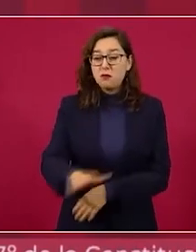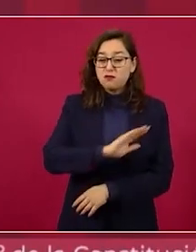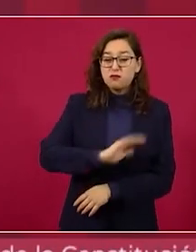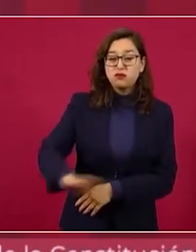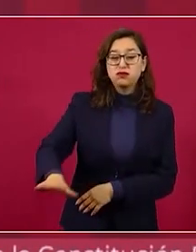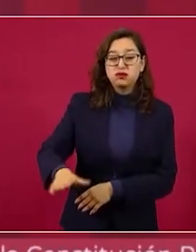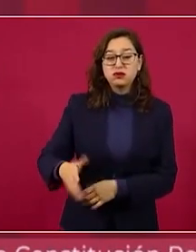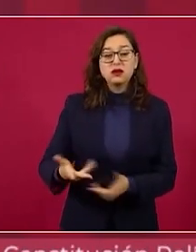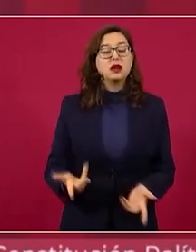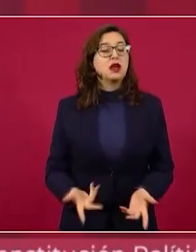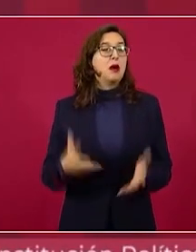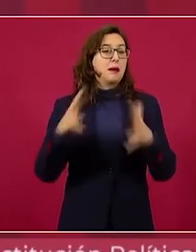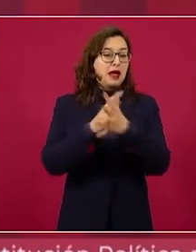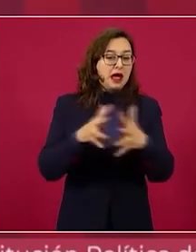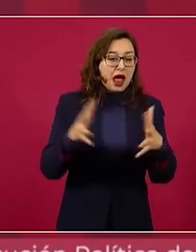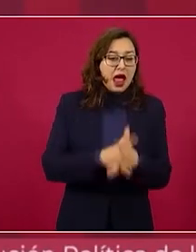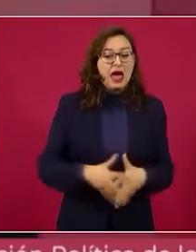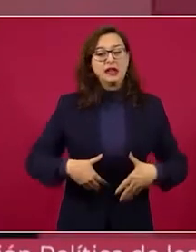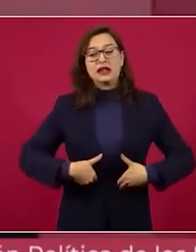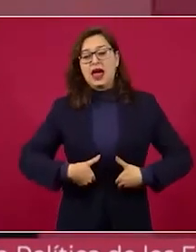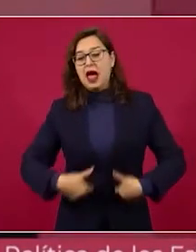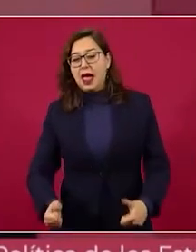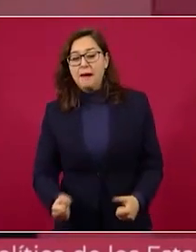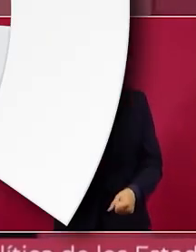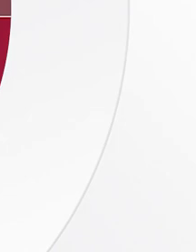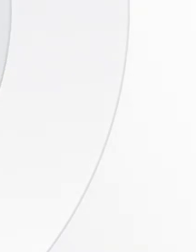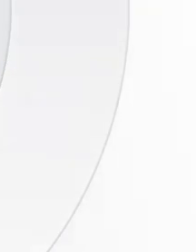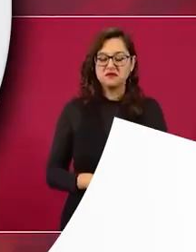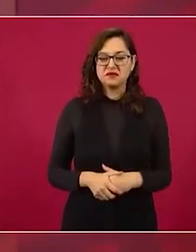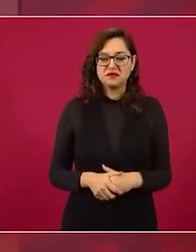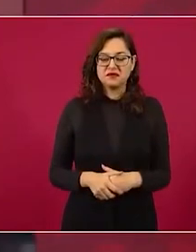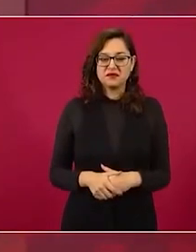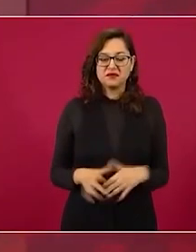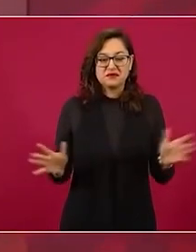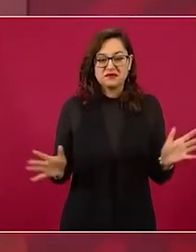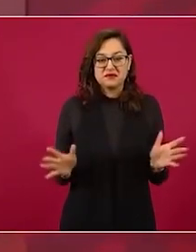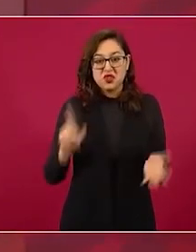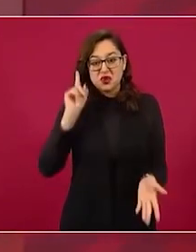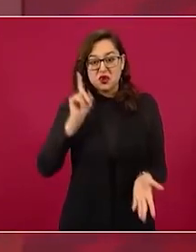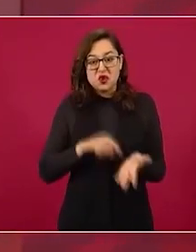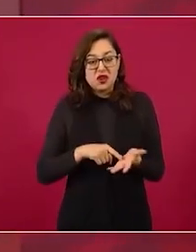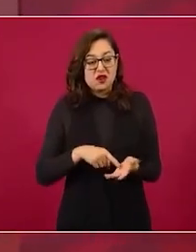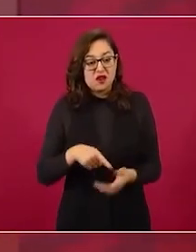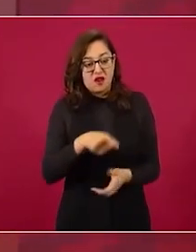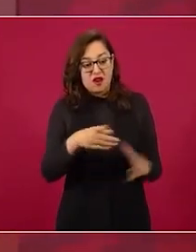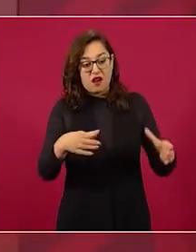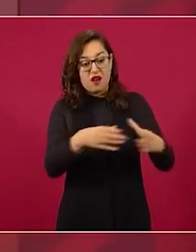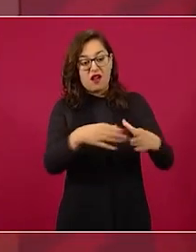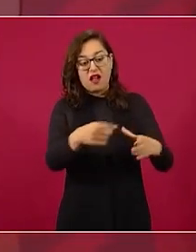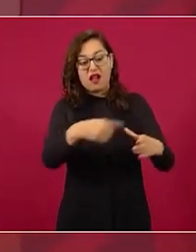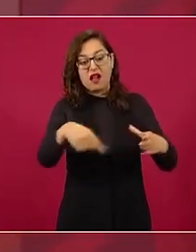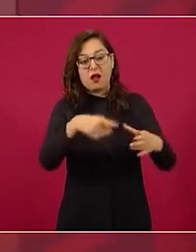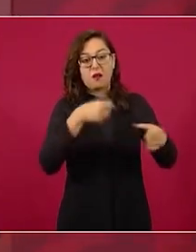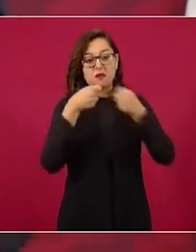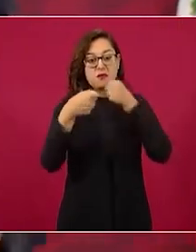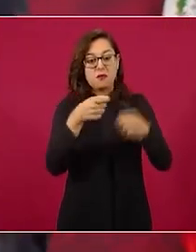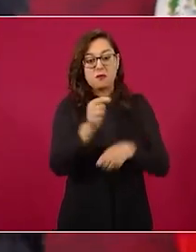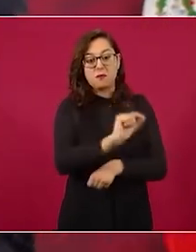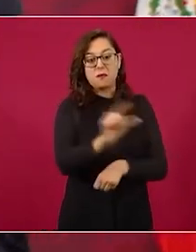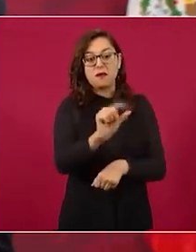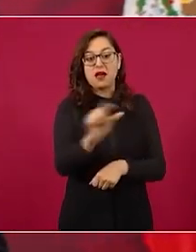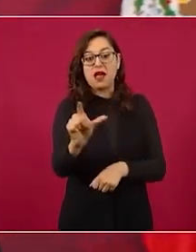por hambre por epidemias ellos deberían de informar cuánto